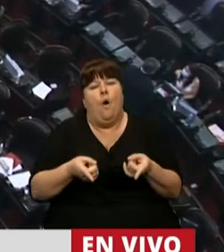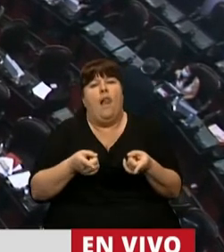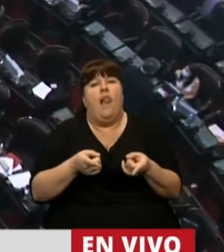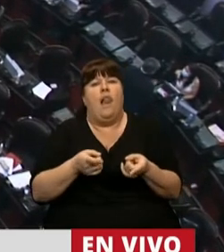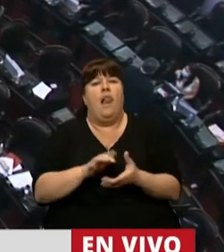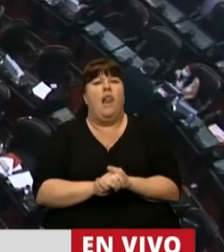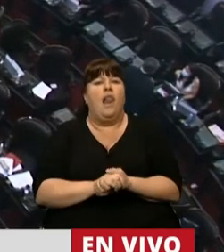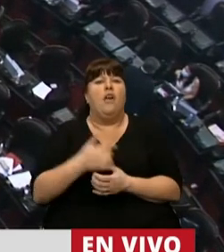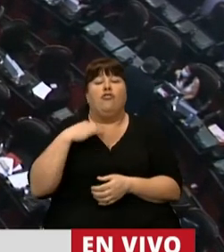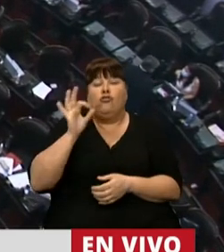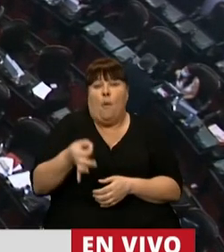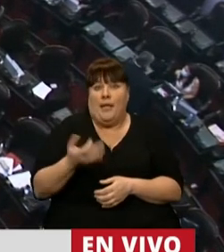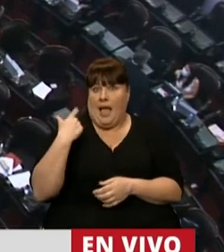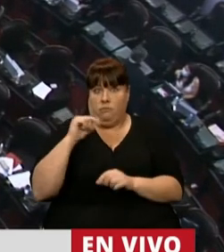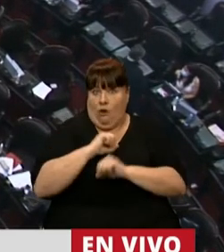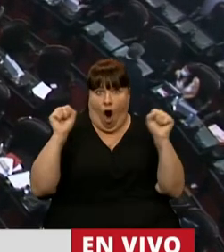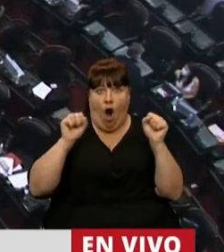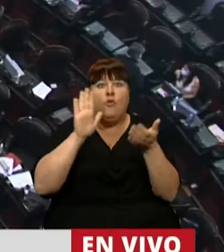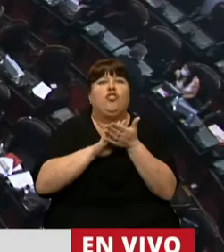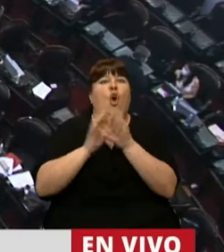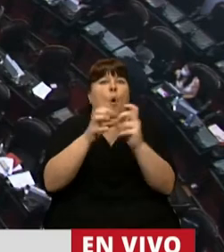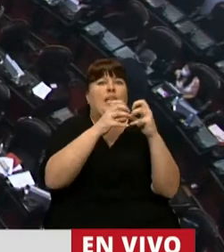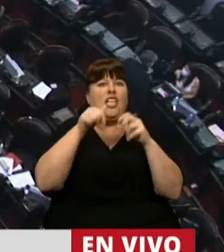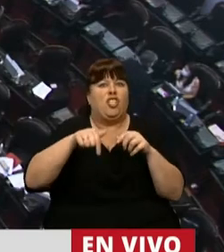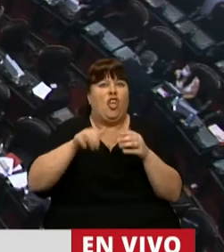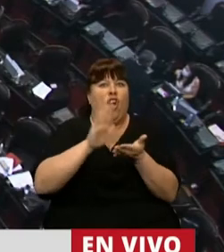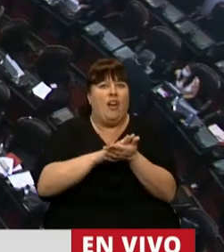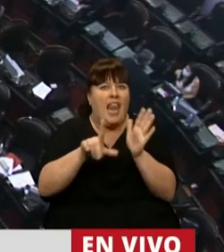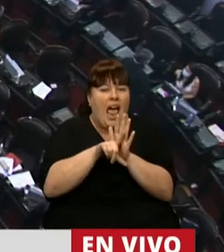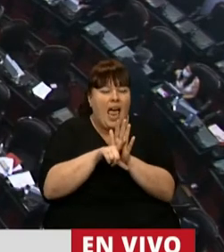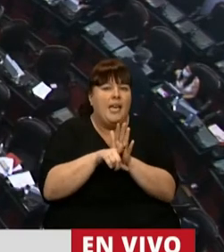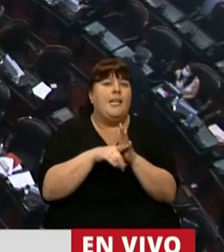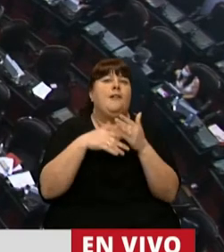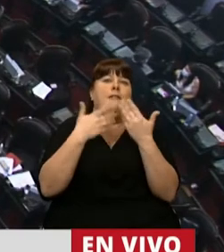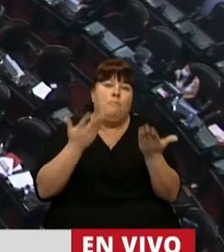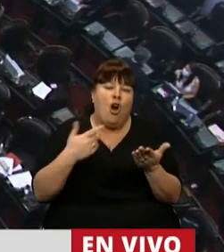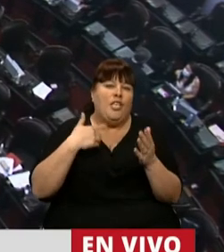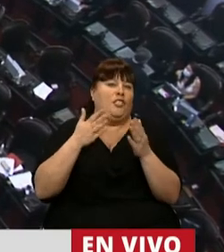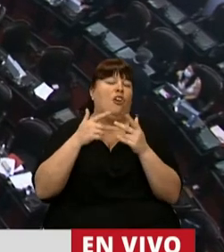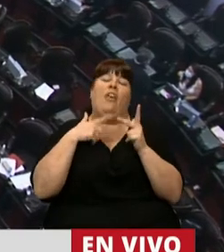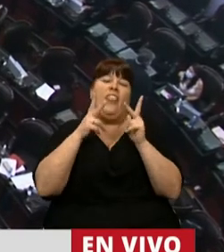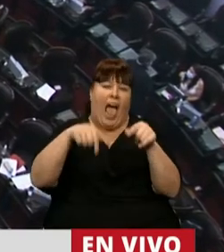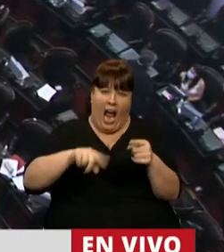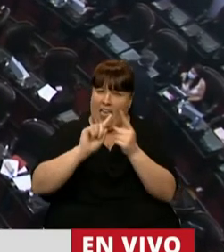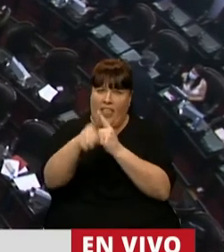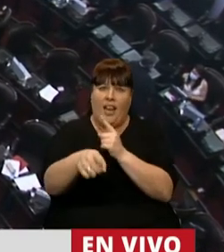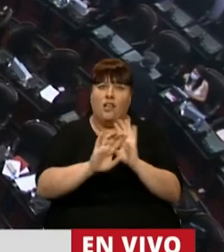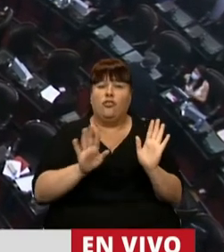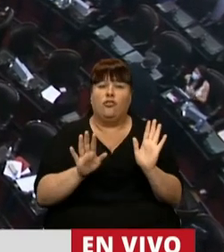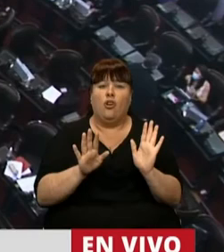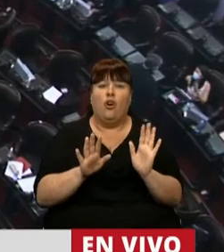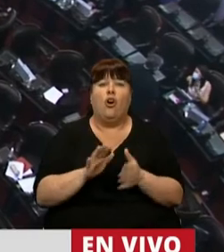que no hemos enterado hace un momento del tratamiento de esta norma. Y por eso quería adelantarle, señor presidente,